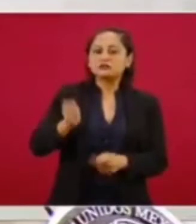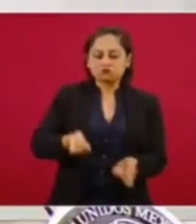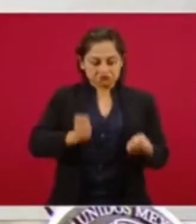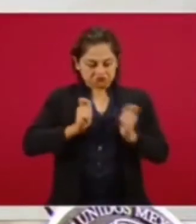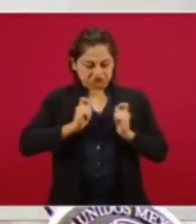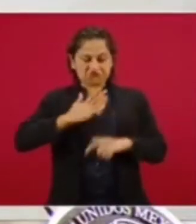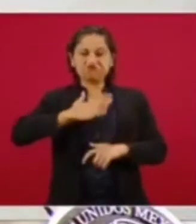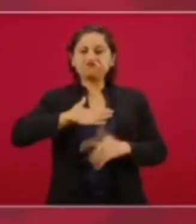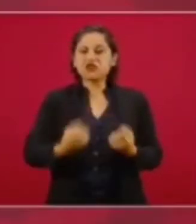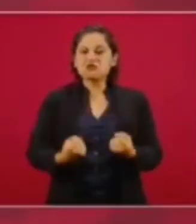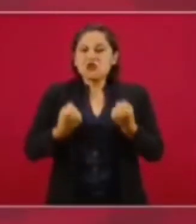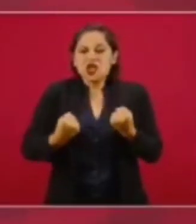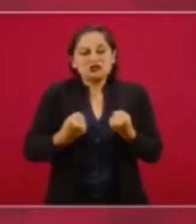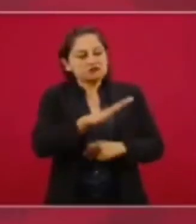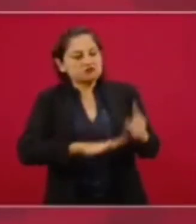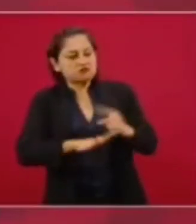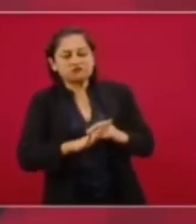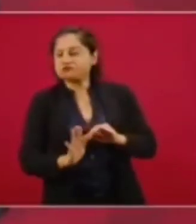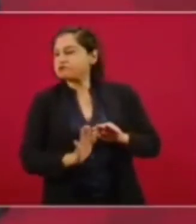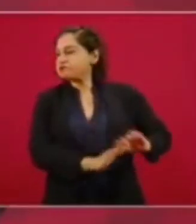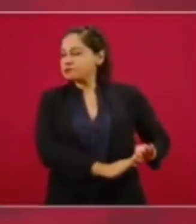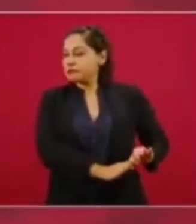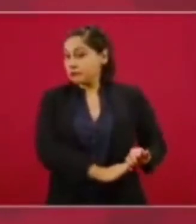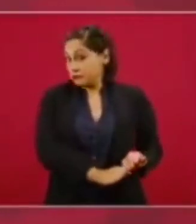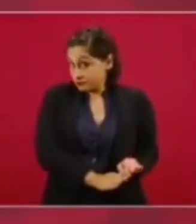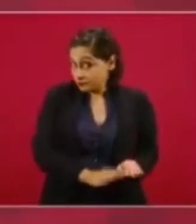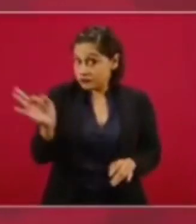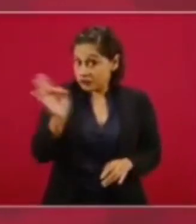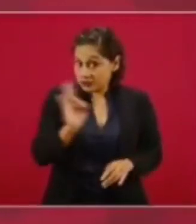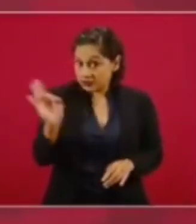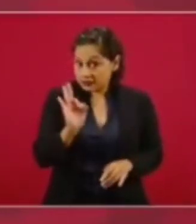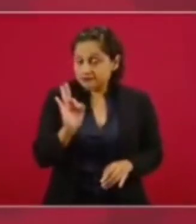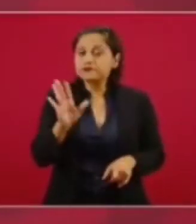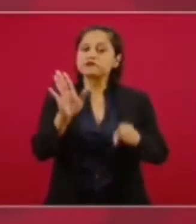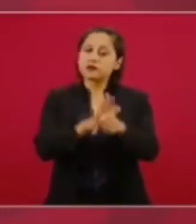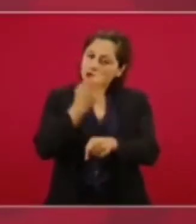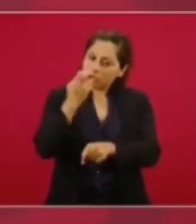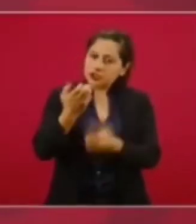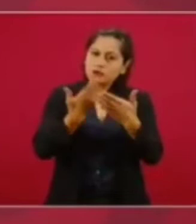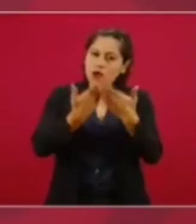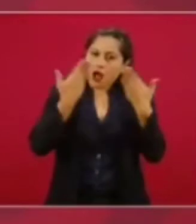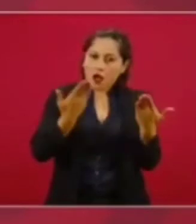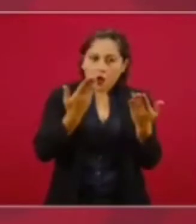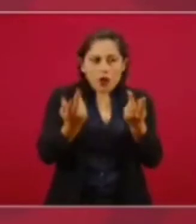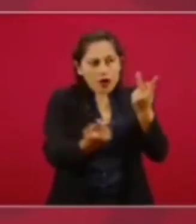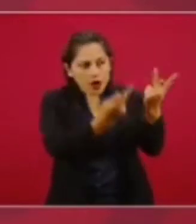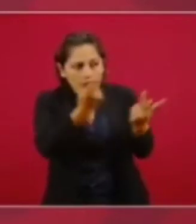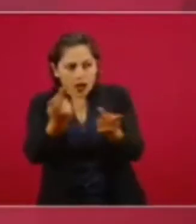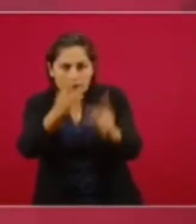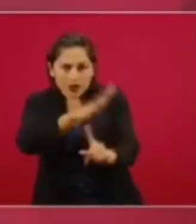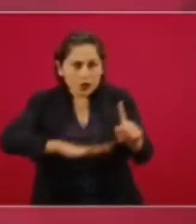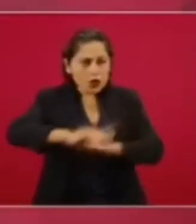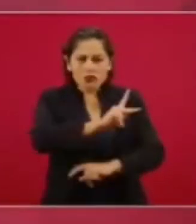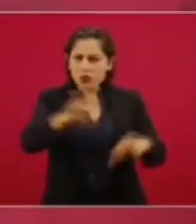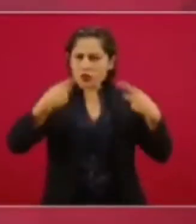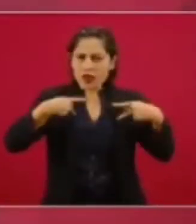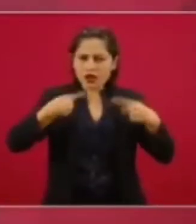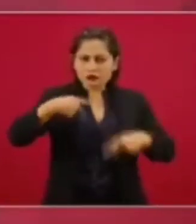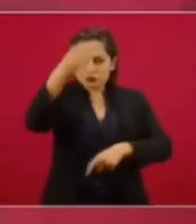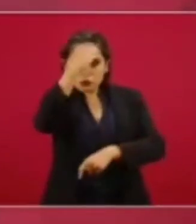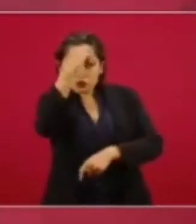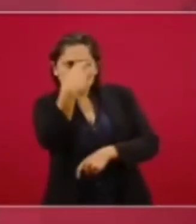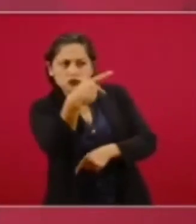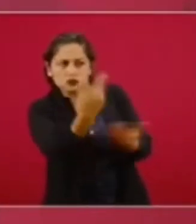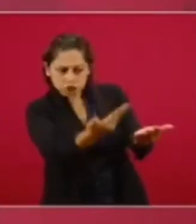Por eso es muy importante lo que se decidió, que se le pregunte a los mexicanos sobre este